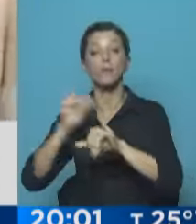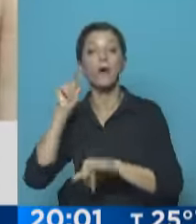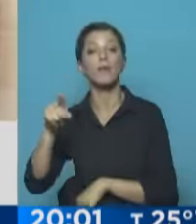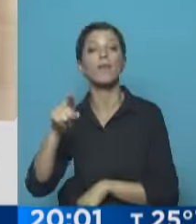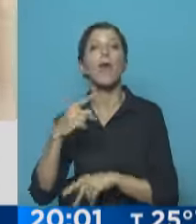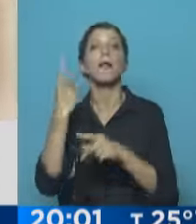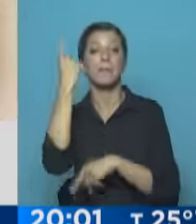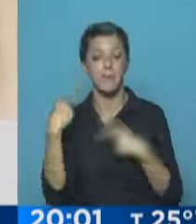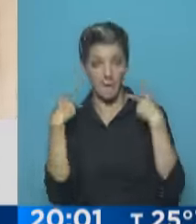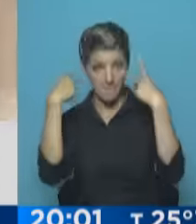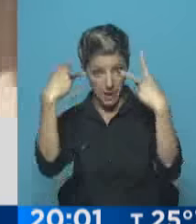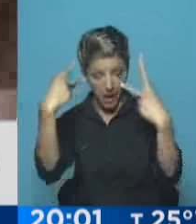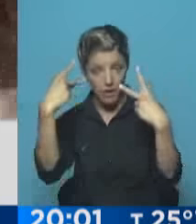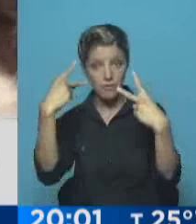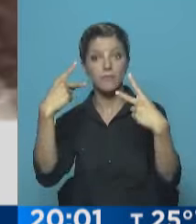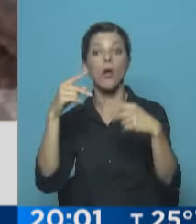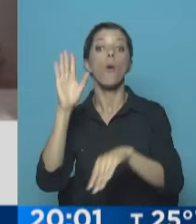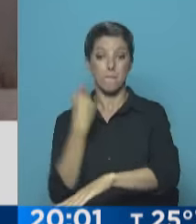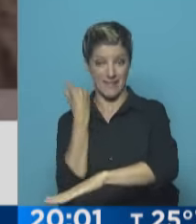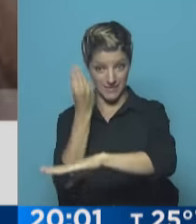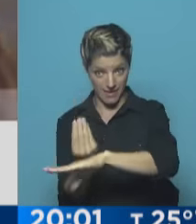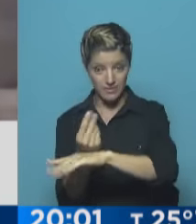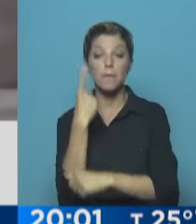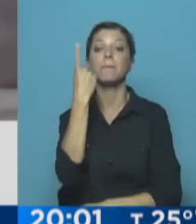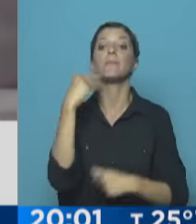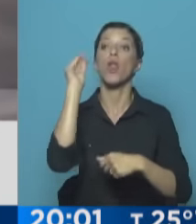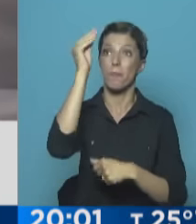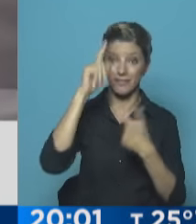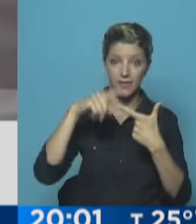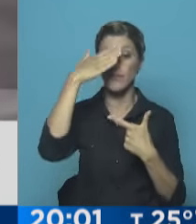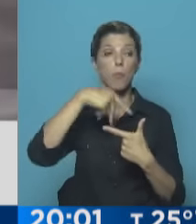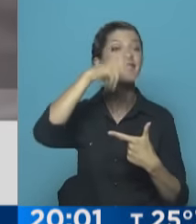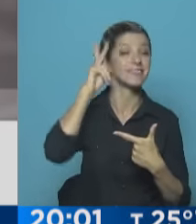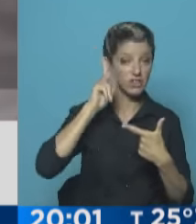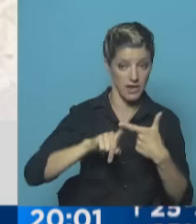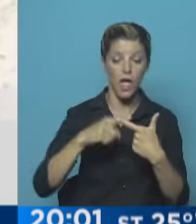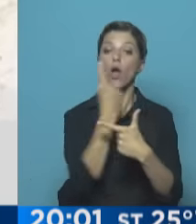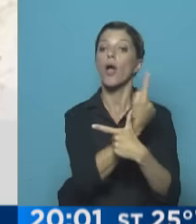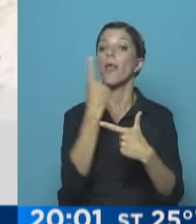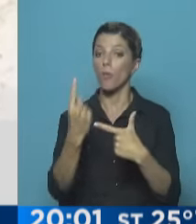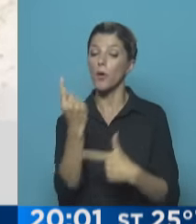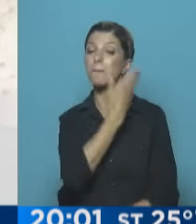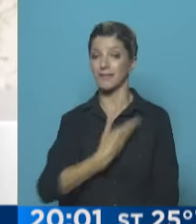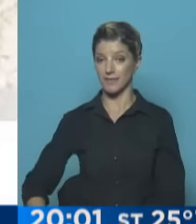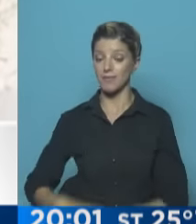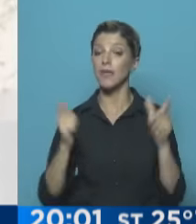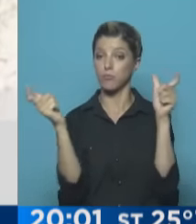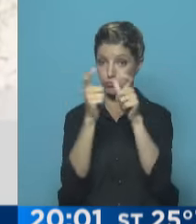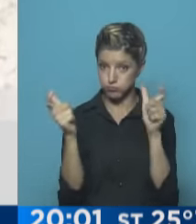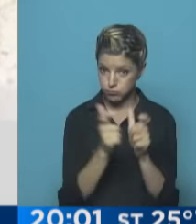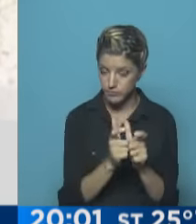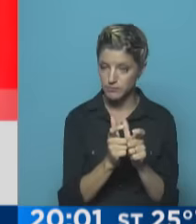primeros viajes al exterior como presidente serán a Brasil y Chile, donde se reunirá con las jefas de Estado de esos países,